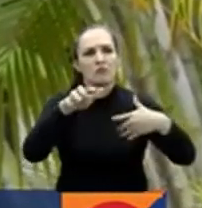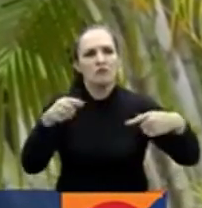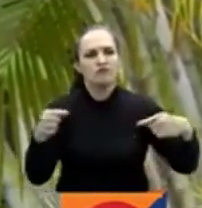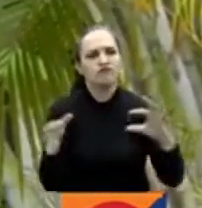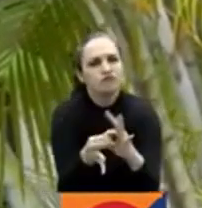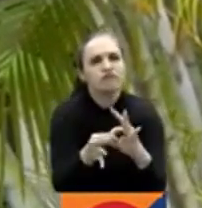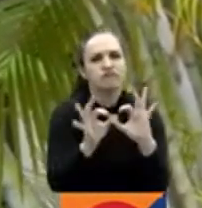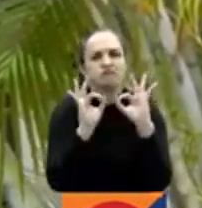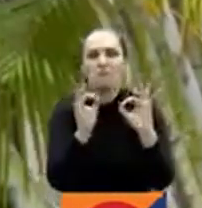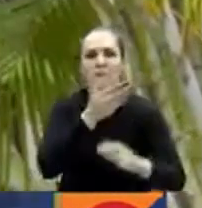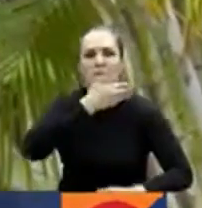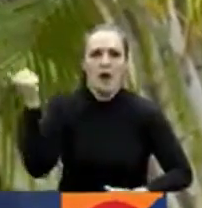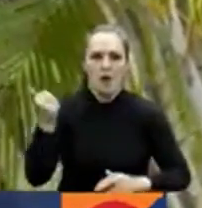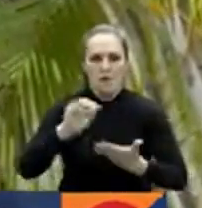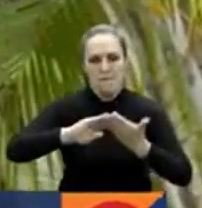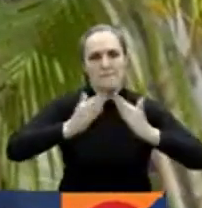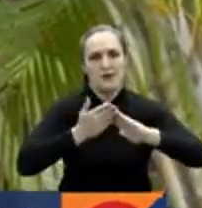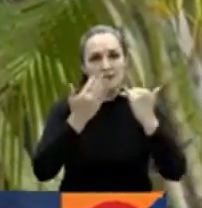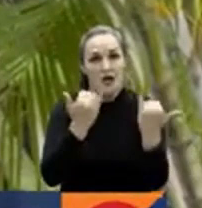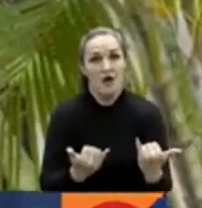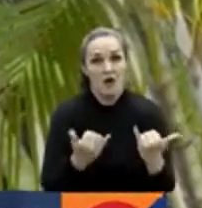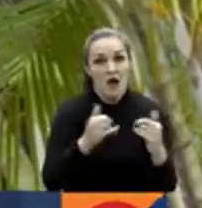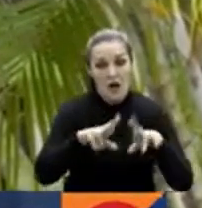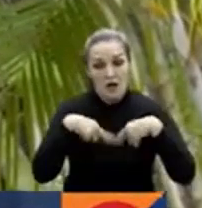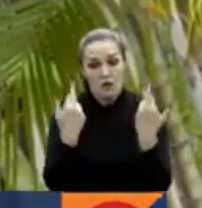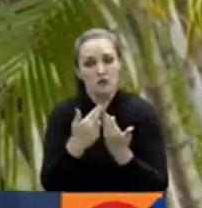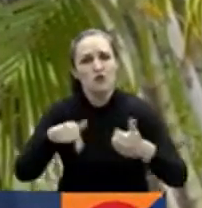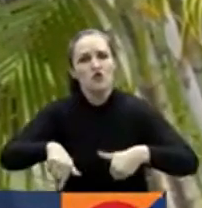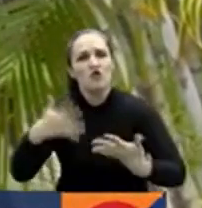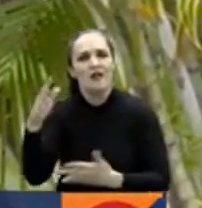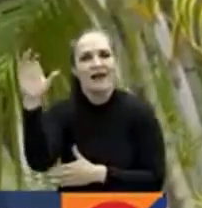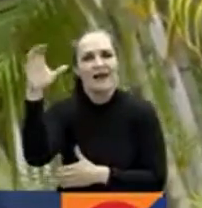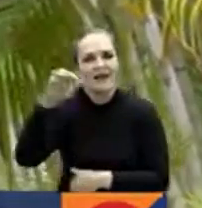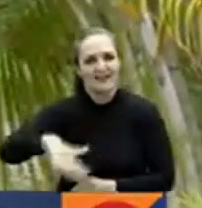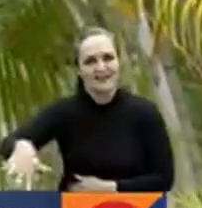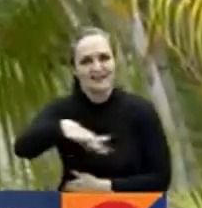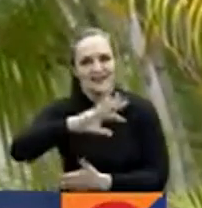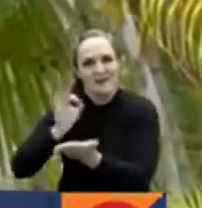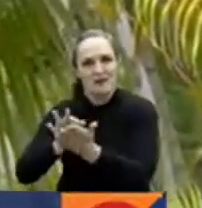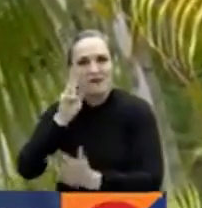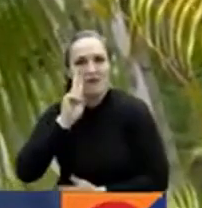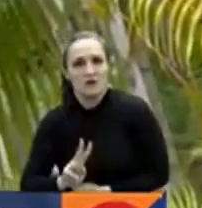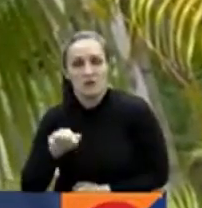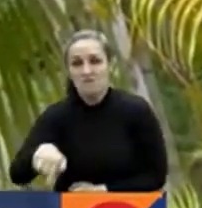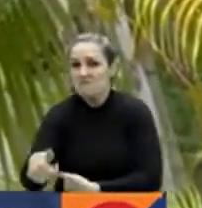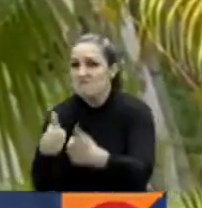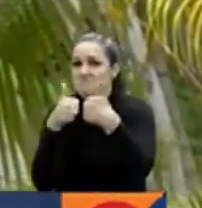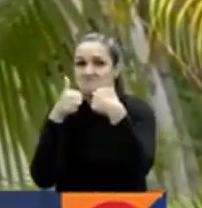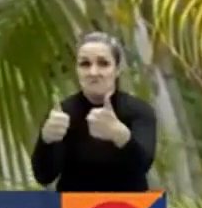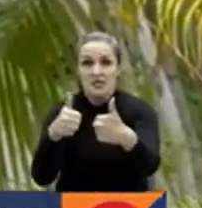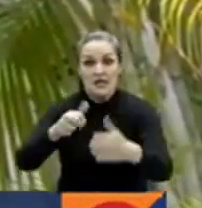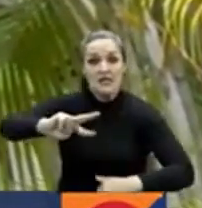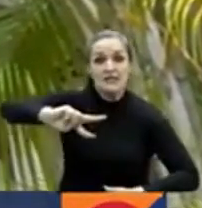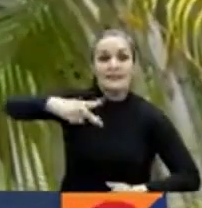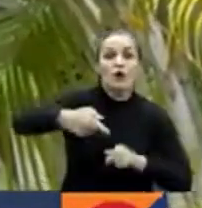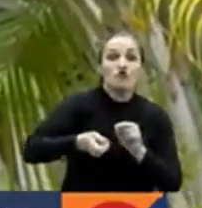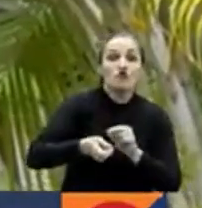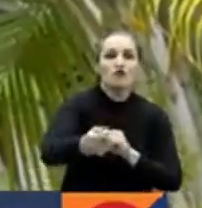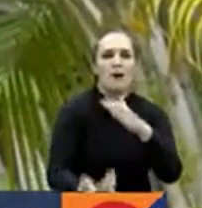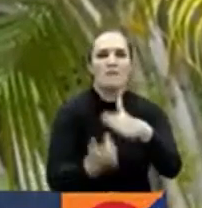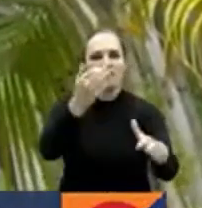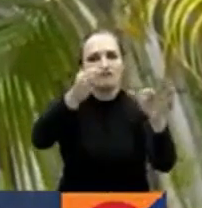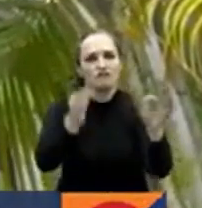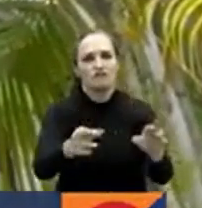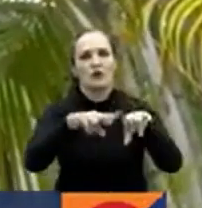en la reunión de Caracas. Las delegaciones informan que están listas para comenzar el segundo ciclo en